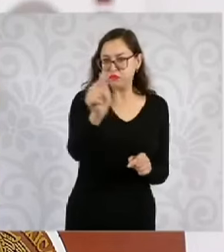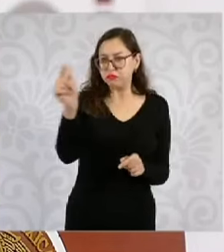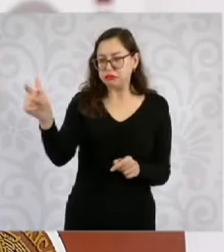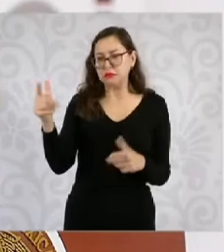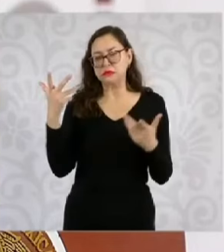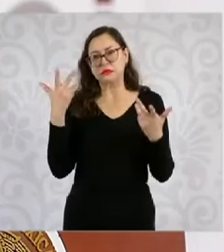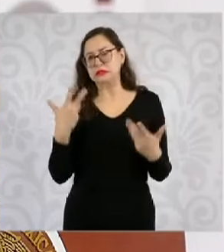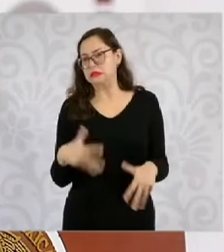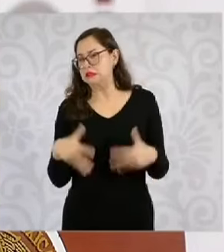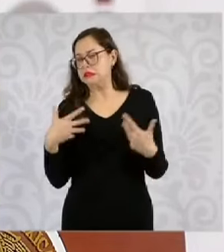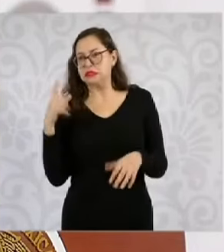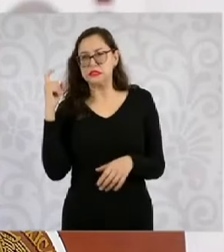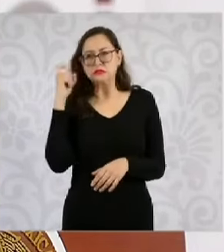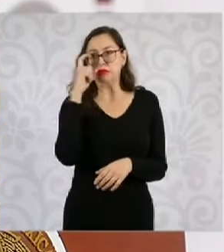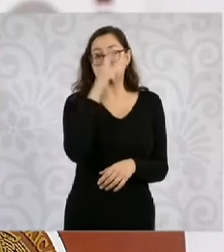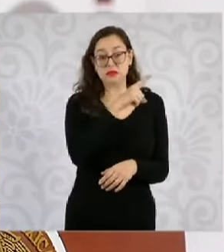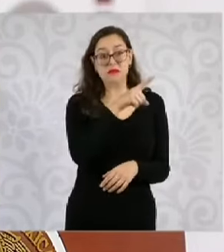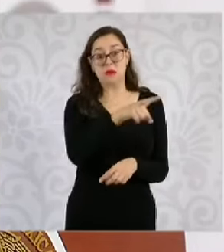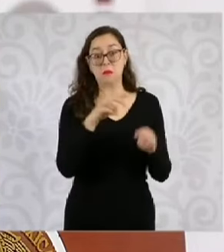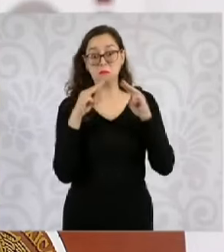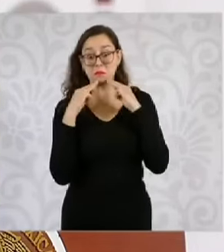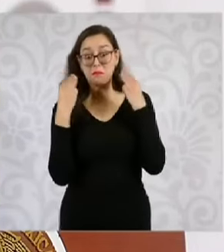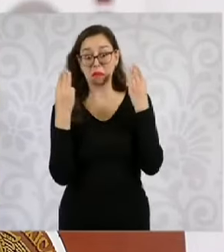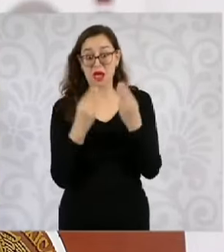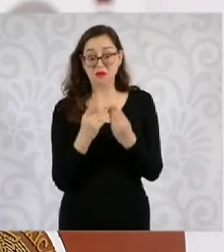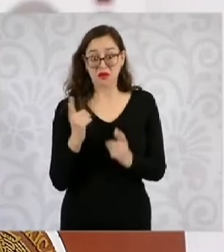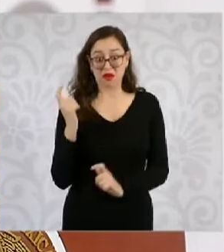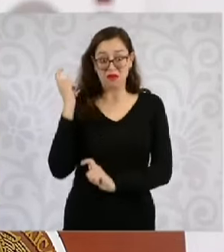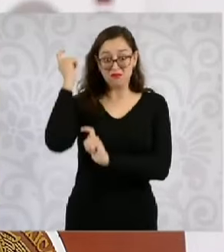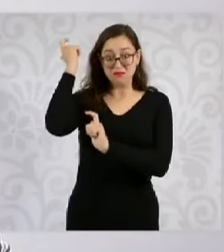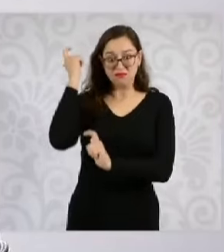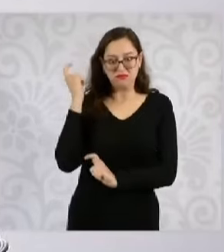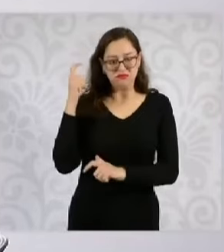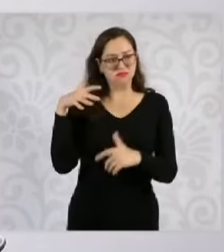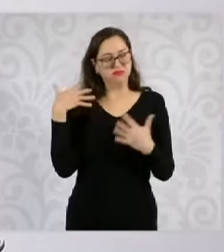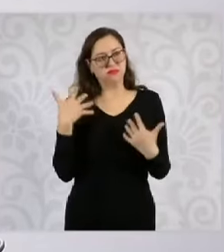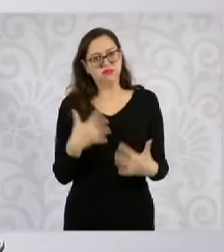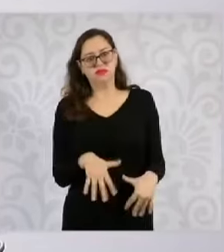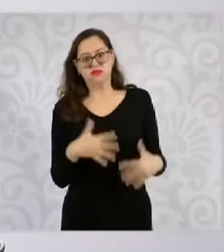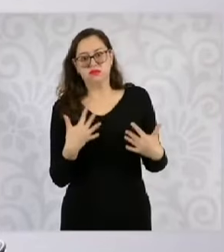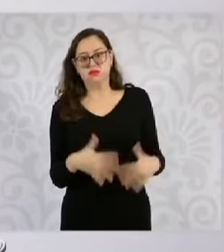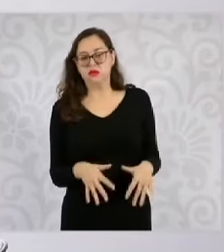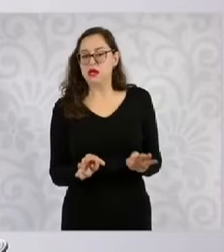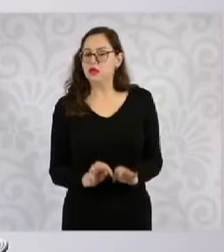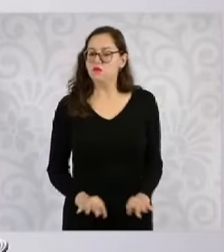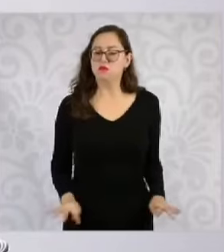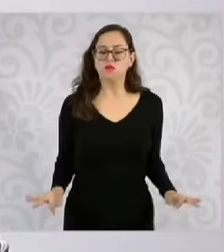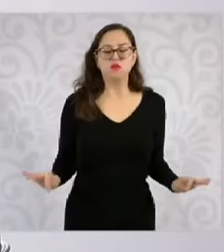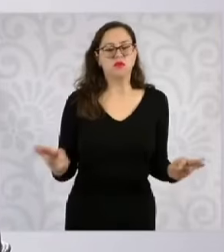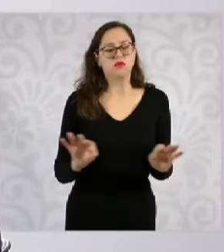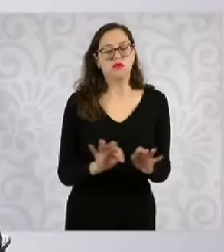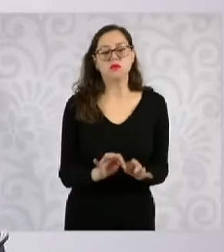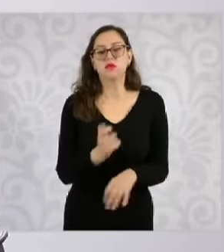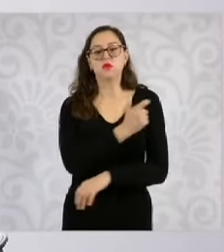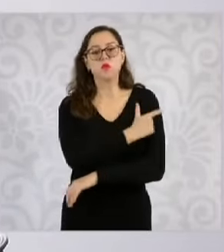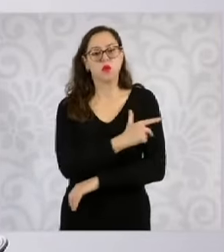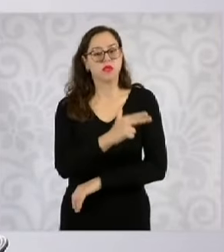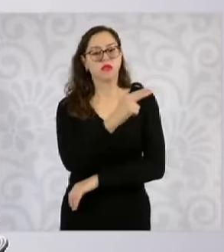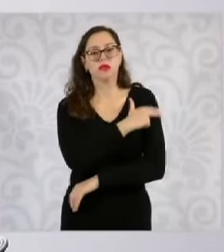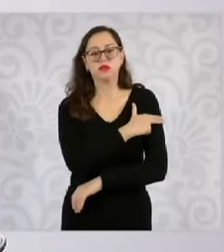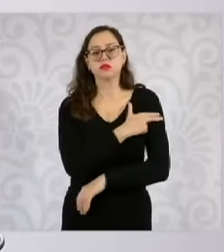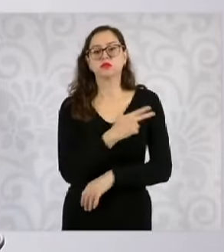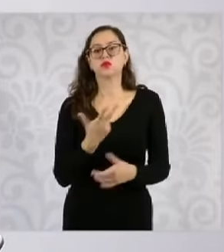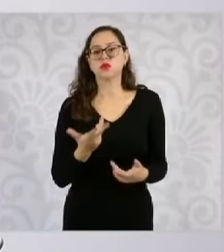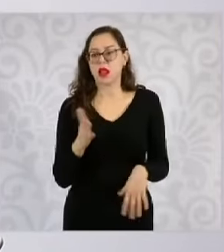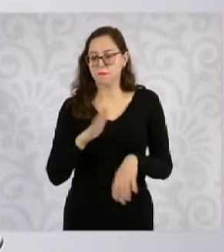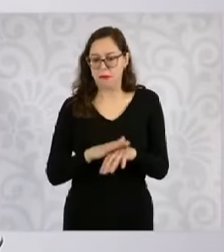Necesitamos forzosamente un cuerpo como la Guardia Nacional para que brinde el apoyo y el andamiaje a cientos